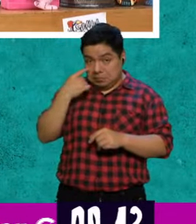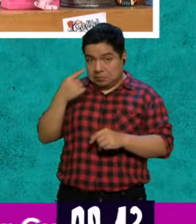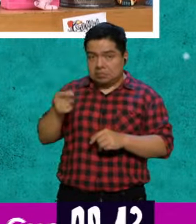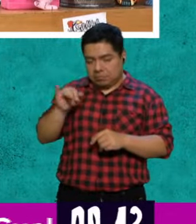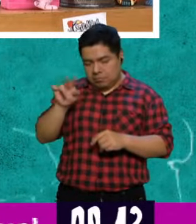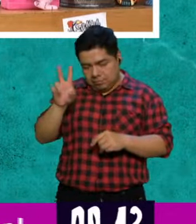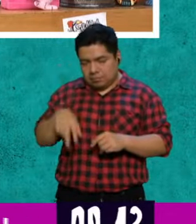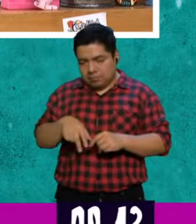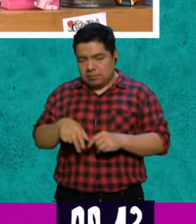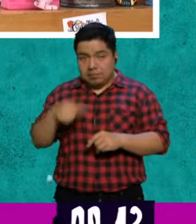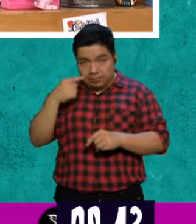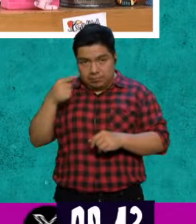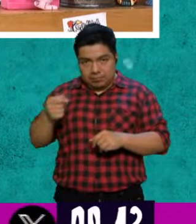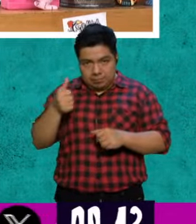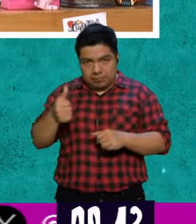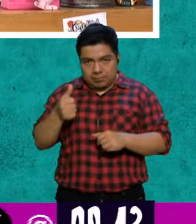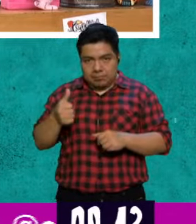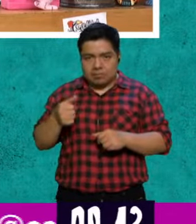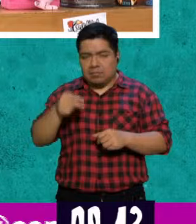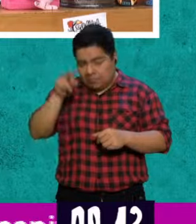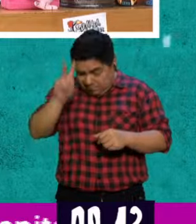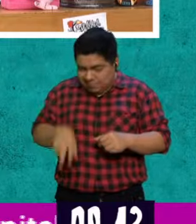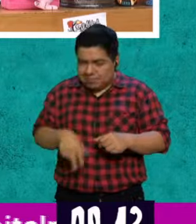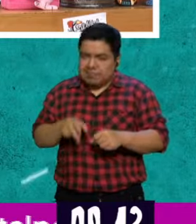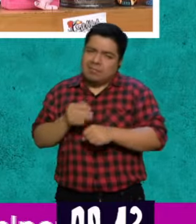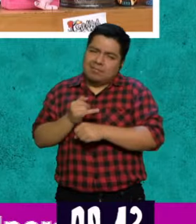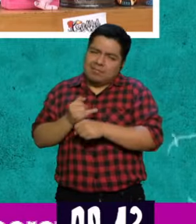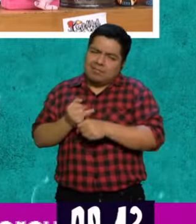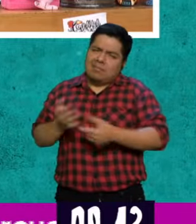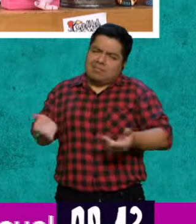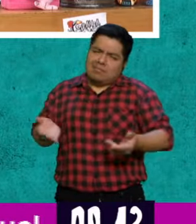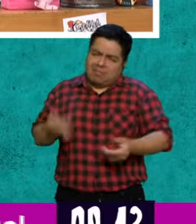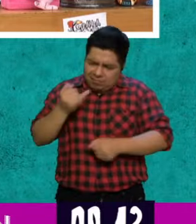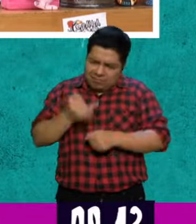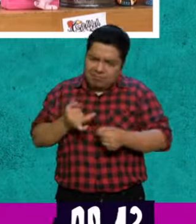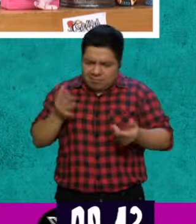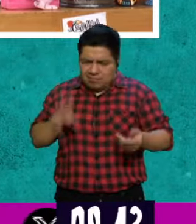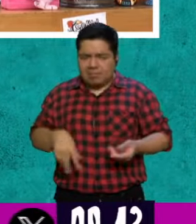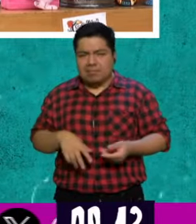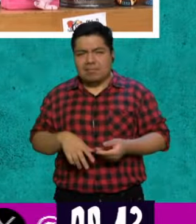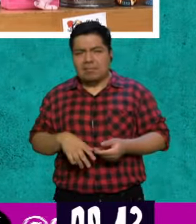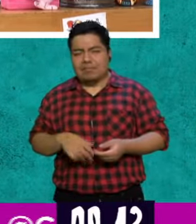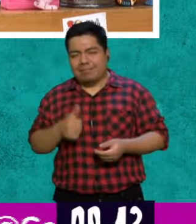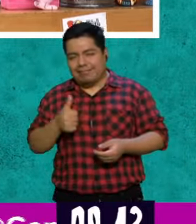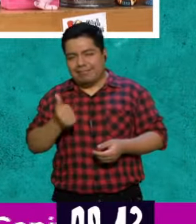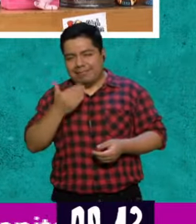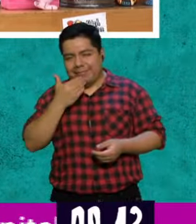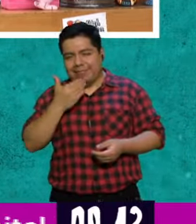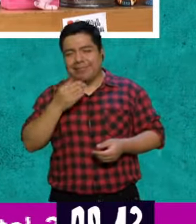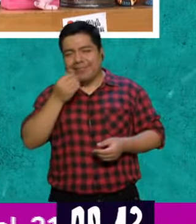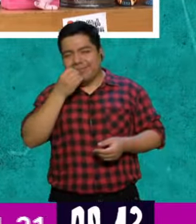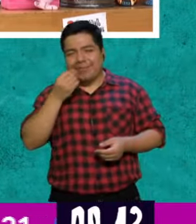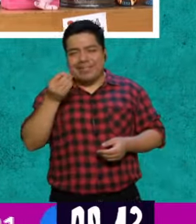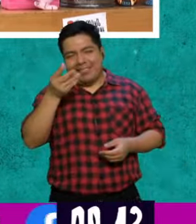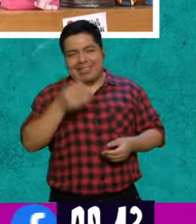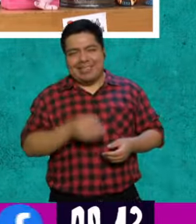el tema de la siguiente semana. ¡Consté! ¡Pero de veras investigalo, Berenice! Y pues ahora sí, ¿no? ¡Claro que sí! ¿Sí se pone uno de mal?